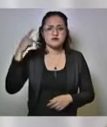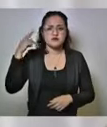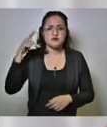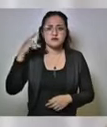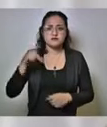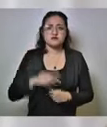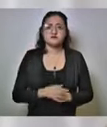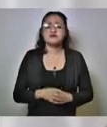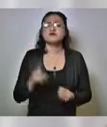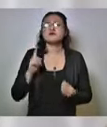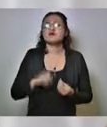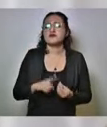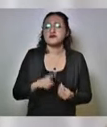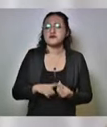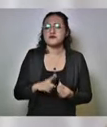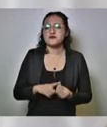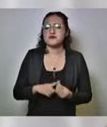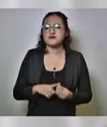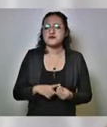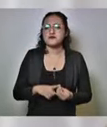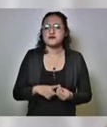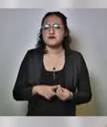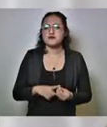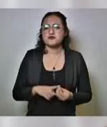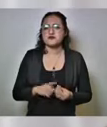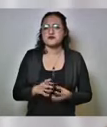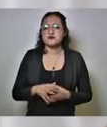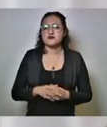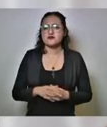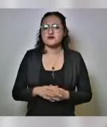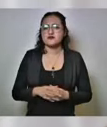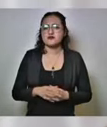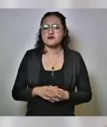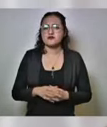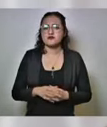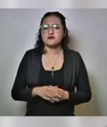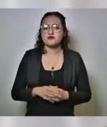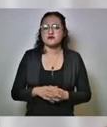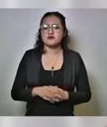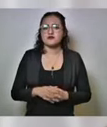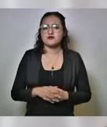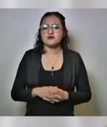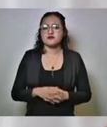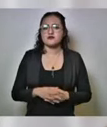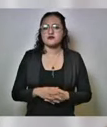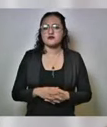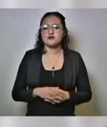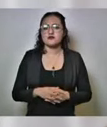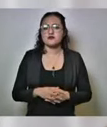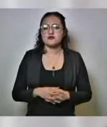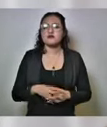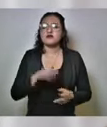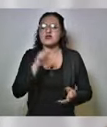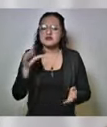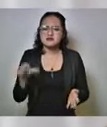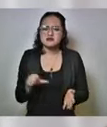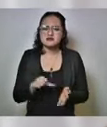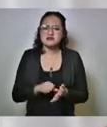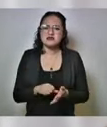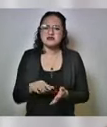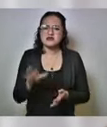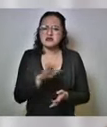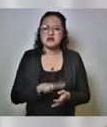donde está el el centro el